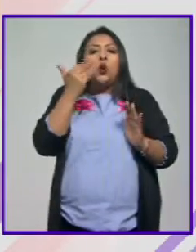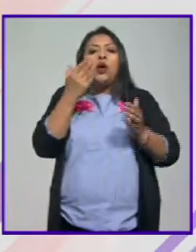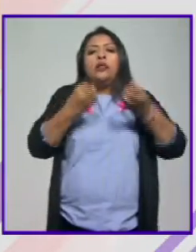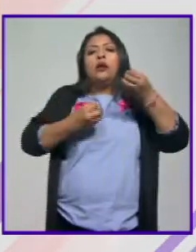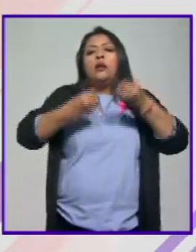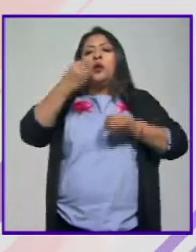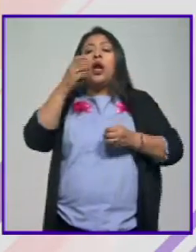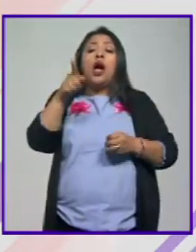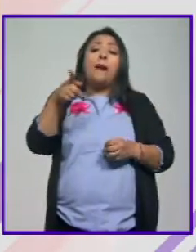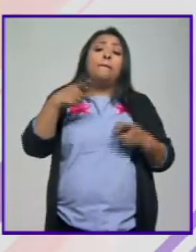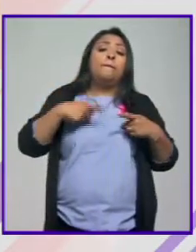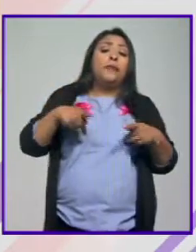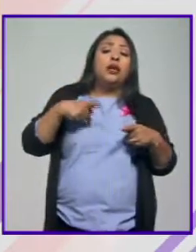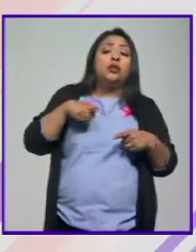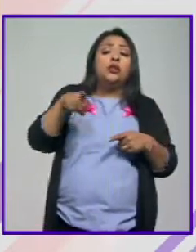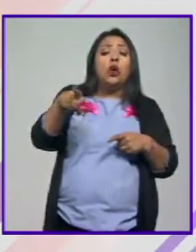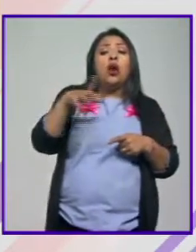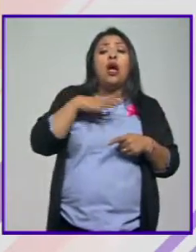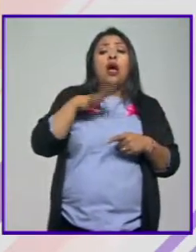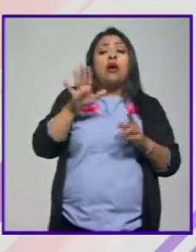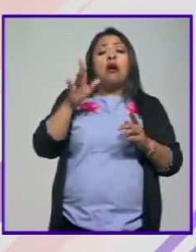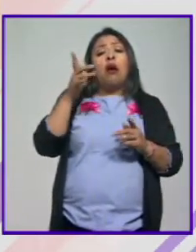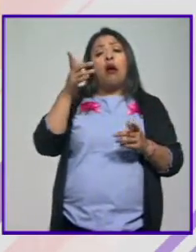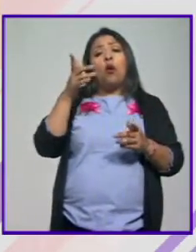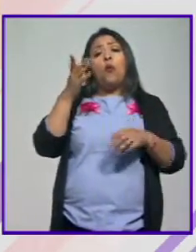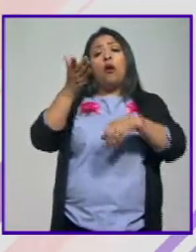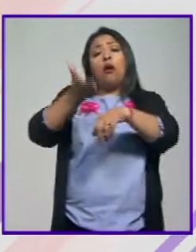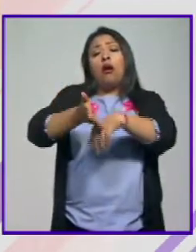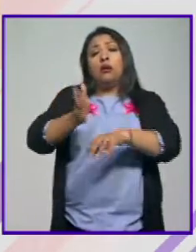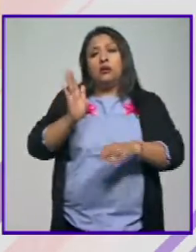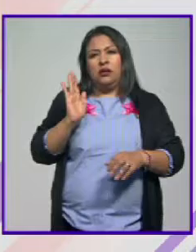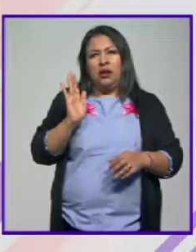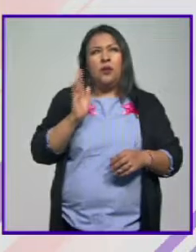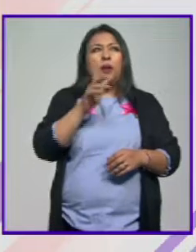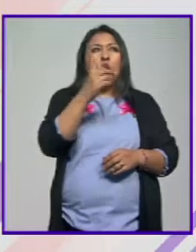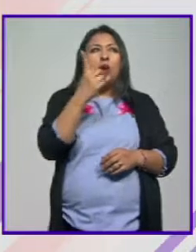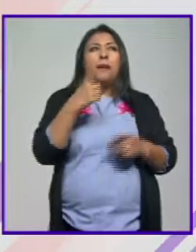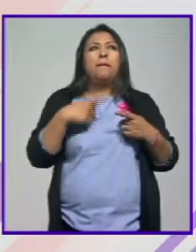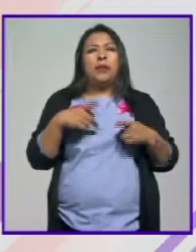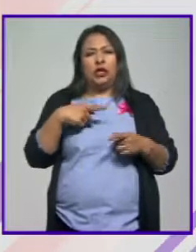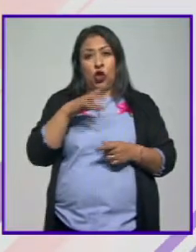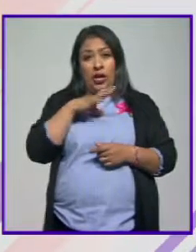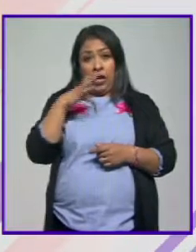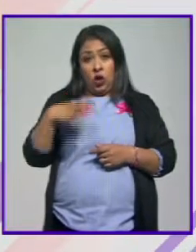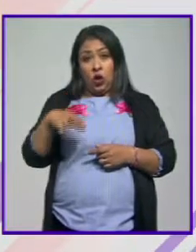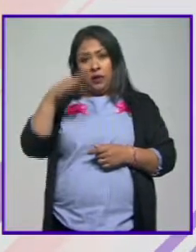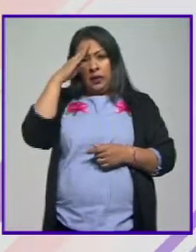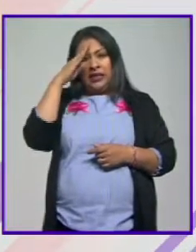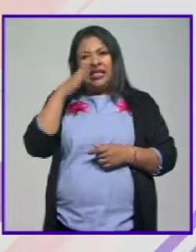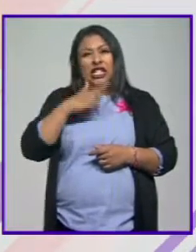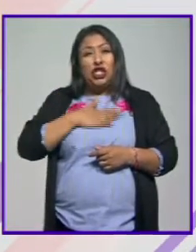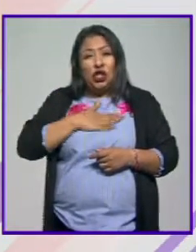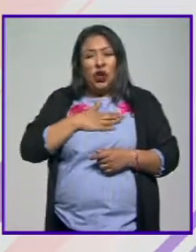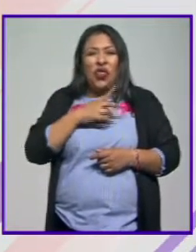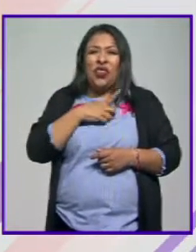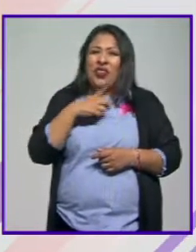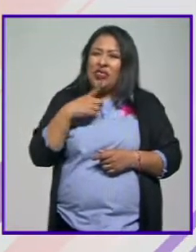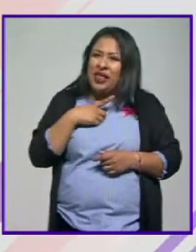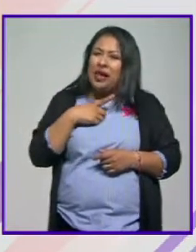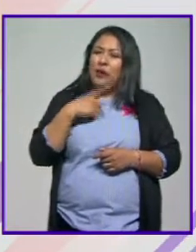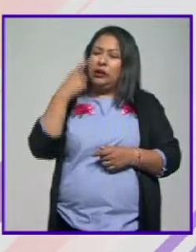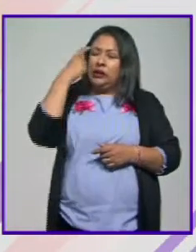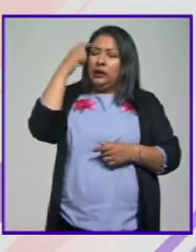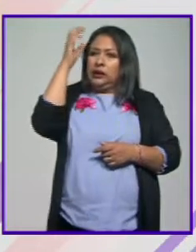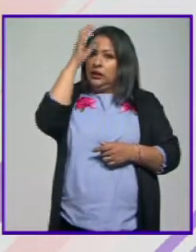que diga la persona tal vez es excomulgada. Para no decir la palabra automático de Pero una persona católica cree que hizo algo que tenía que hacer en